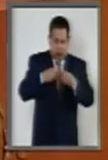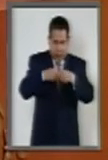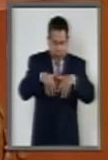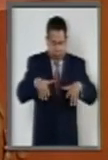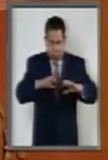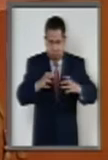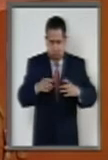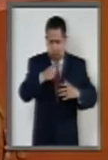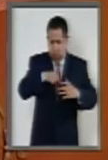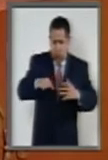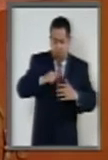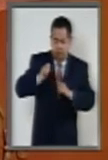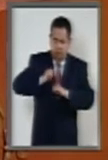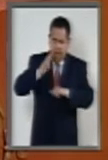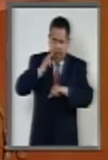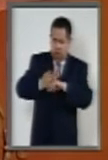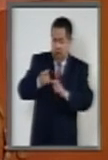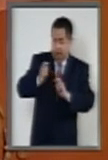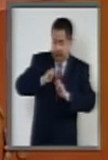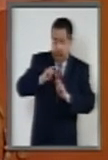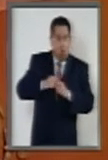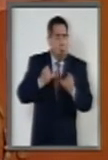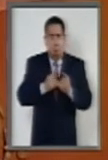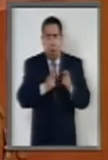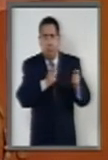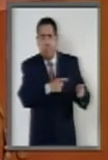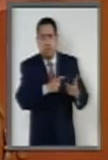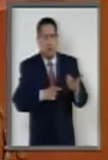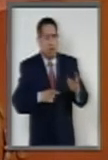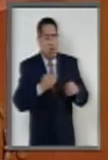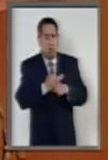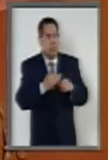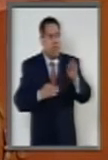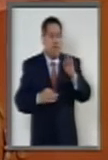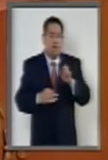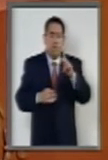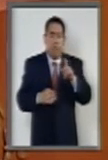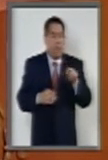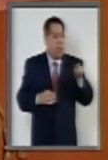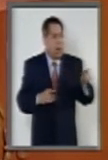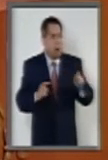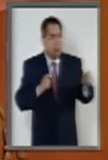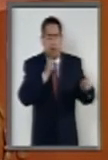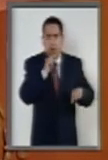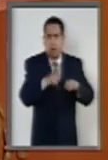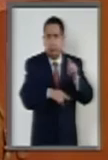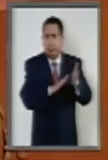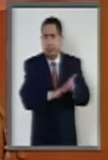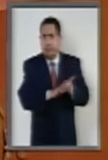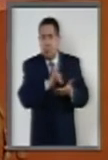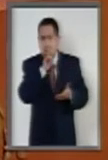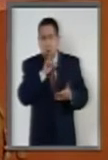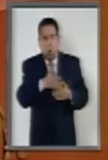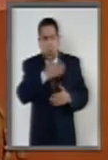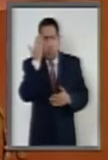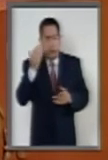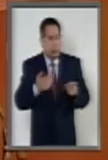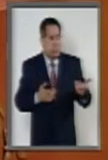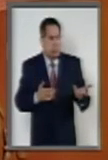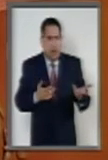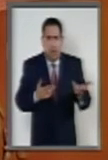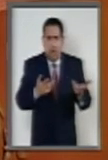como sus atribuciones son eliminadas en este dictamen, lo que prácticamente deja sin